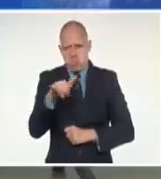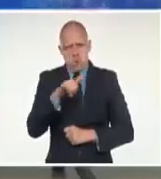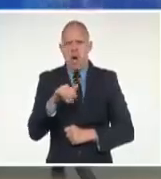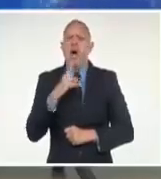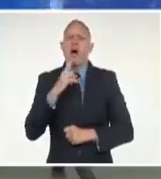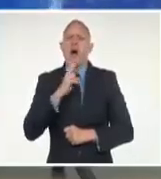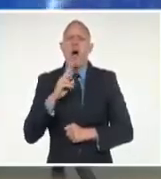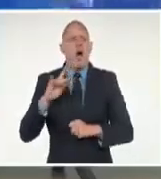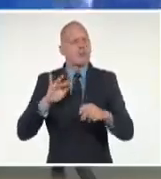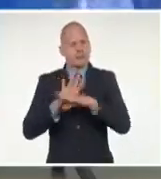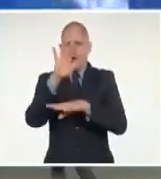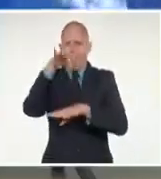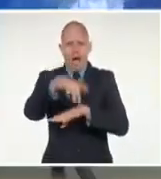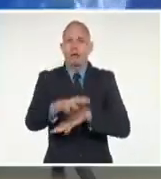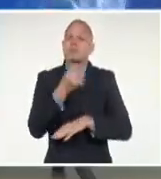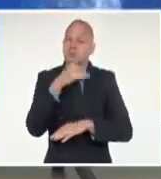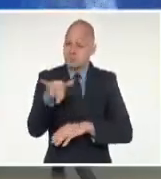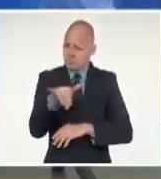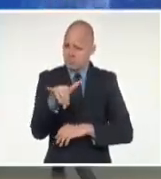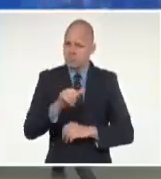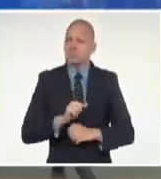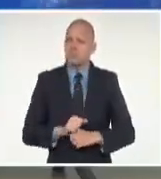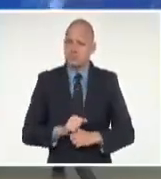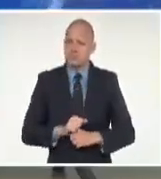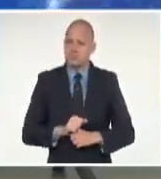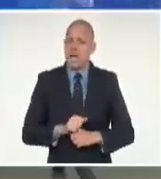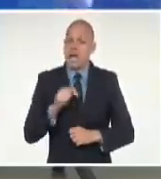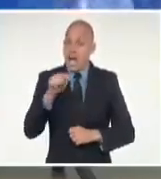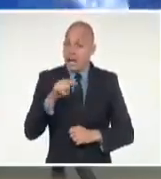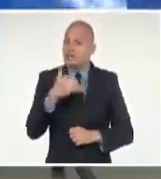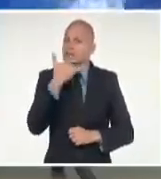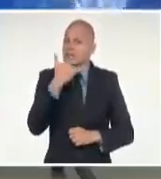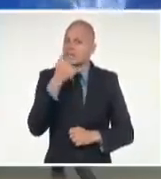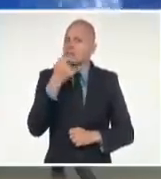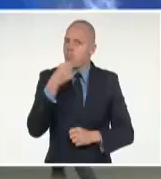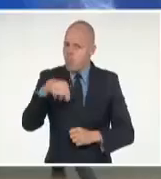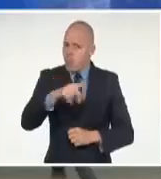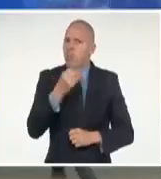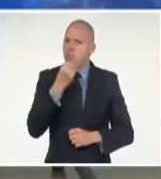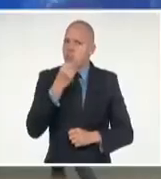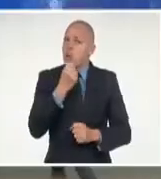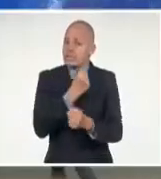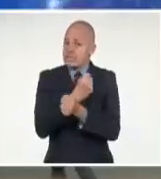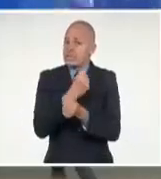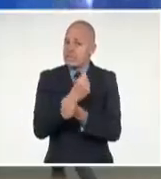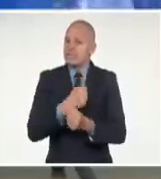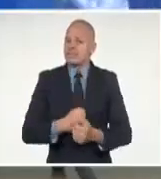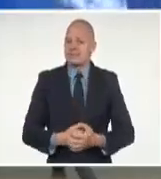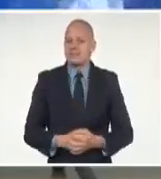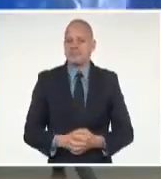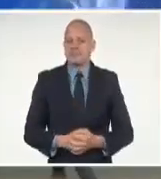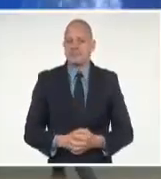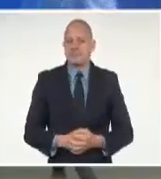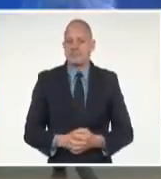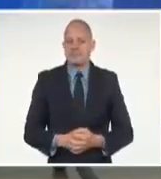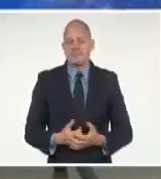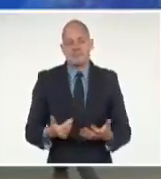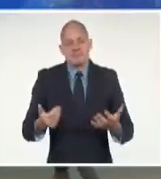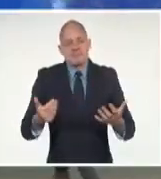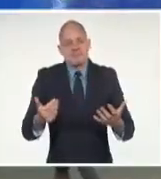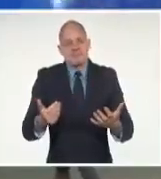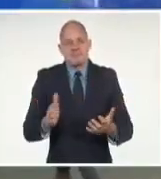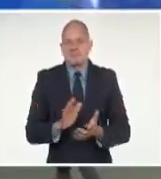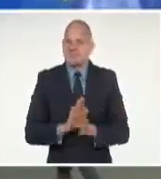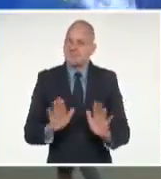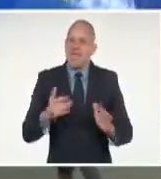factor más peligroso que vemos en este momento, relacionado con esta tormenta tropical, Elsa. Bueno, hasta aquí